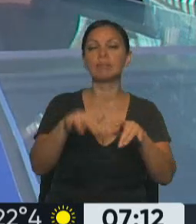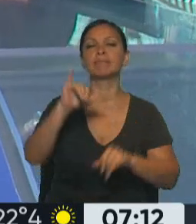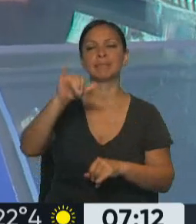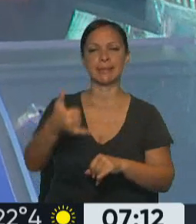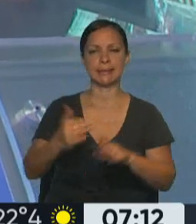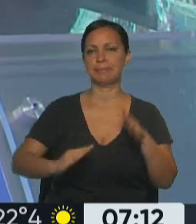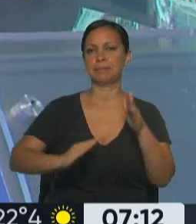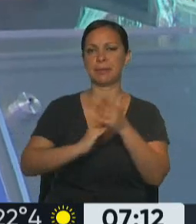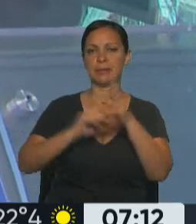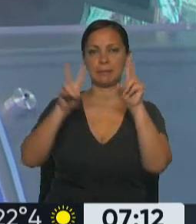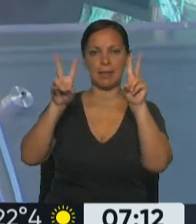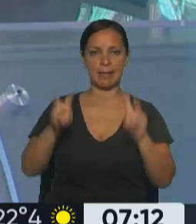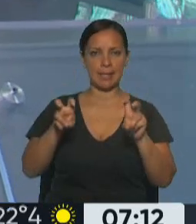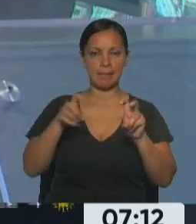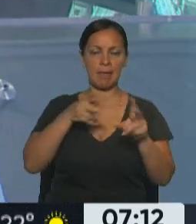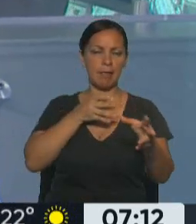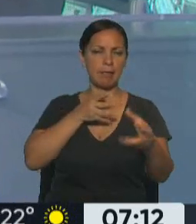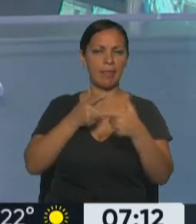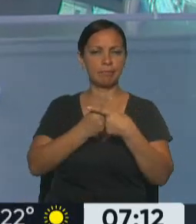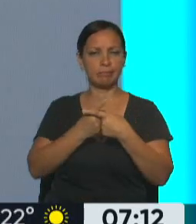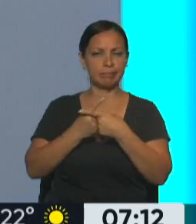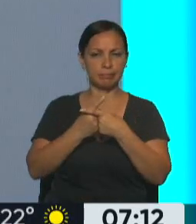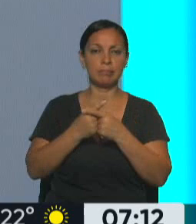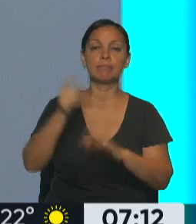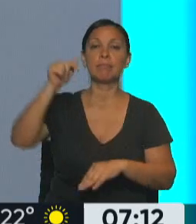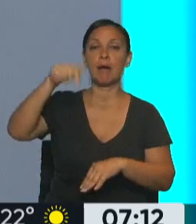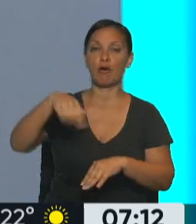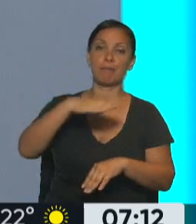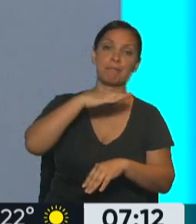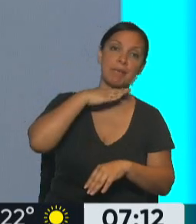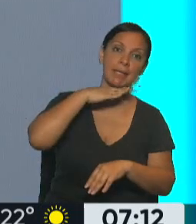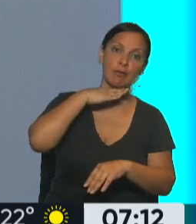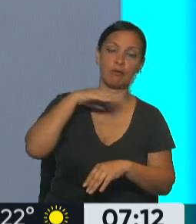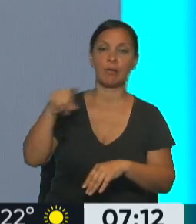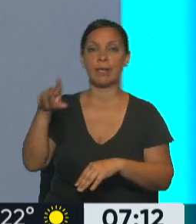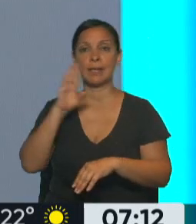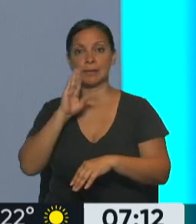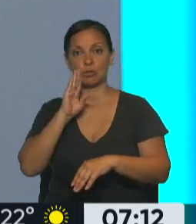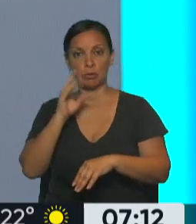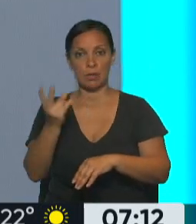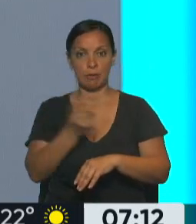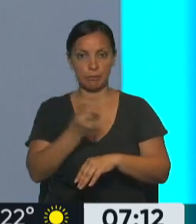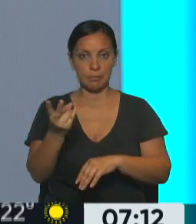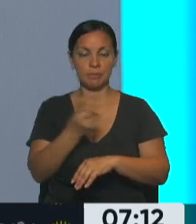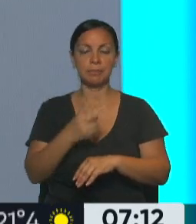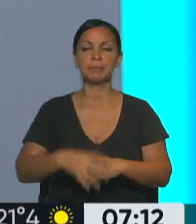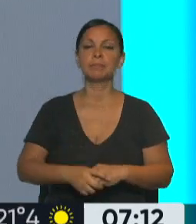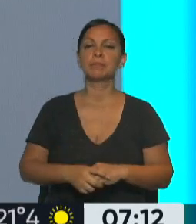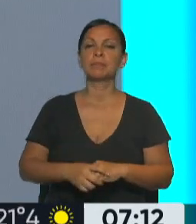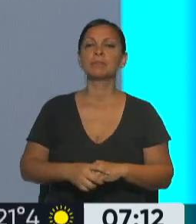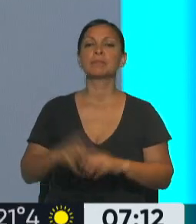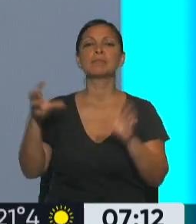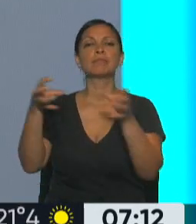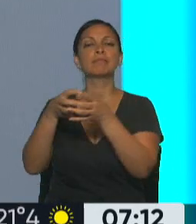reunión de muy alto nivel que se va a registrar el día de hoy entre una delegación estadounidense encabezada por